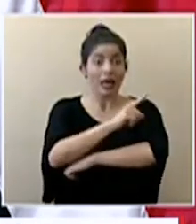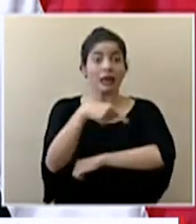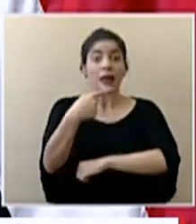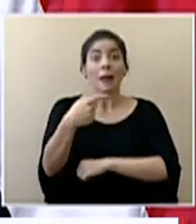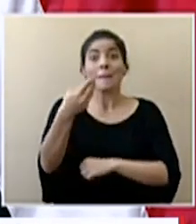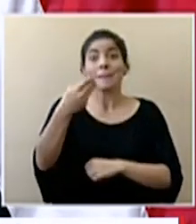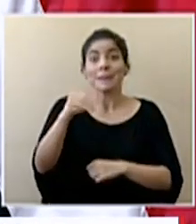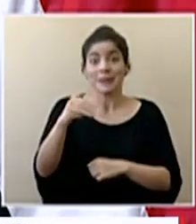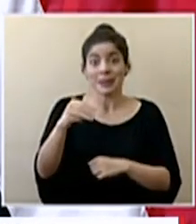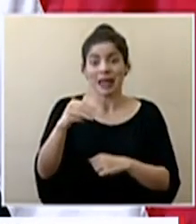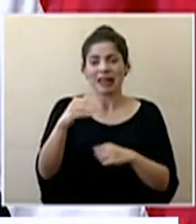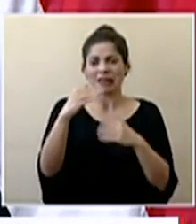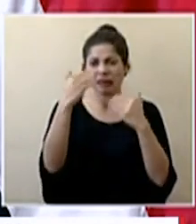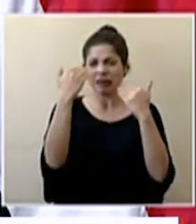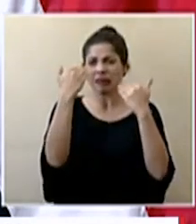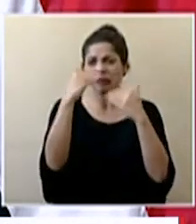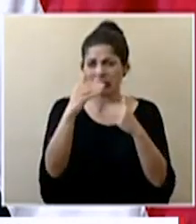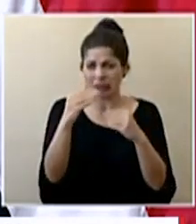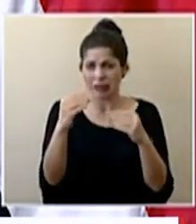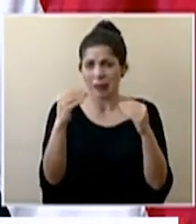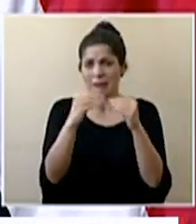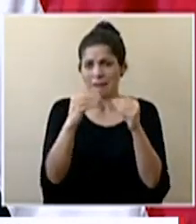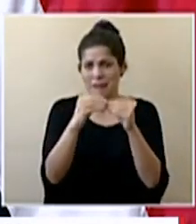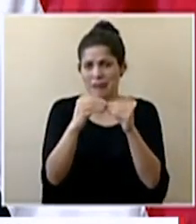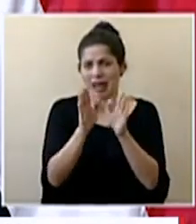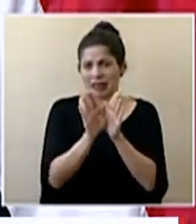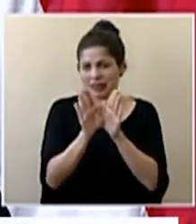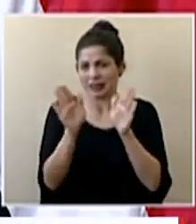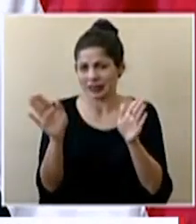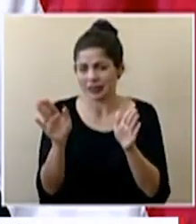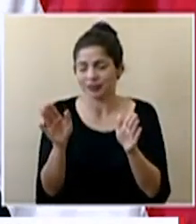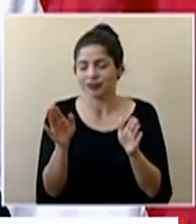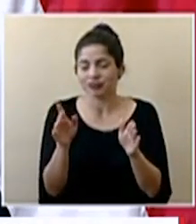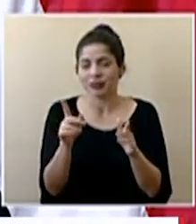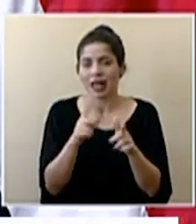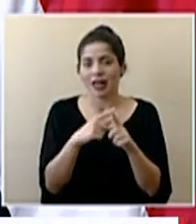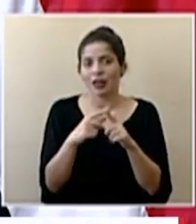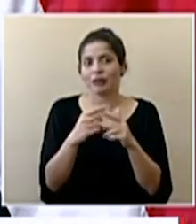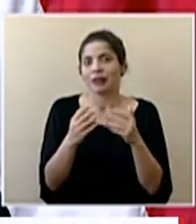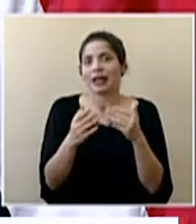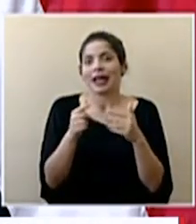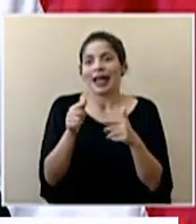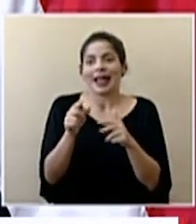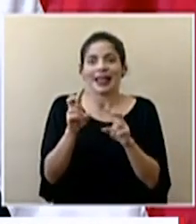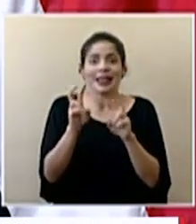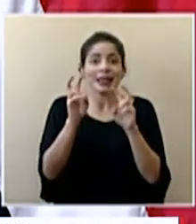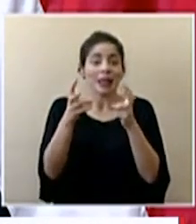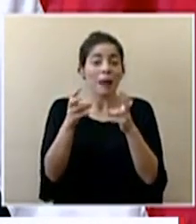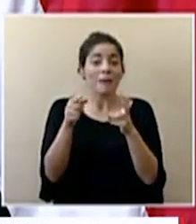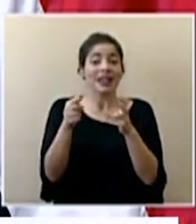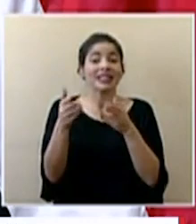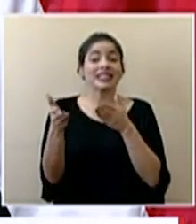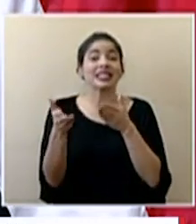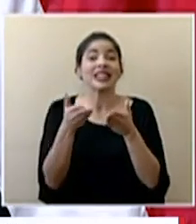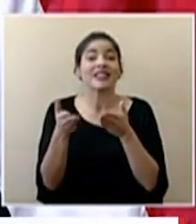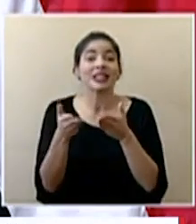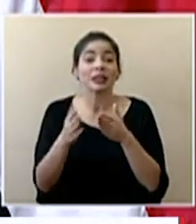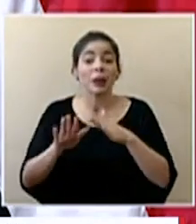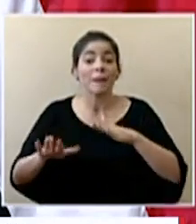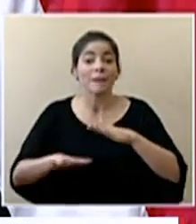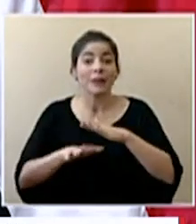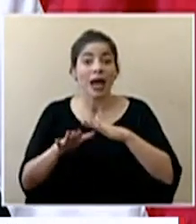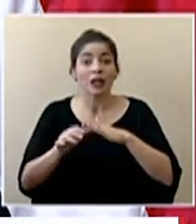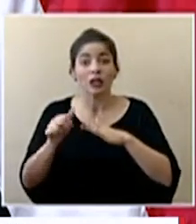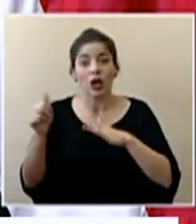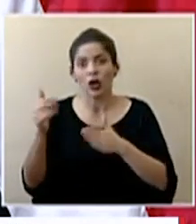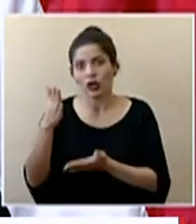miércoles empezamos con una restricción todavía más amplia que prácticamente dejaríamos el tema de servicios básicos